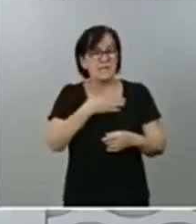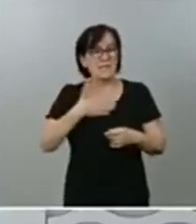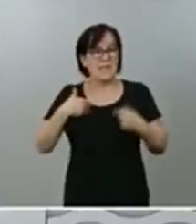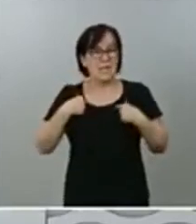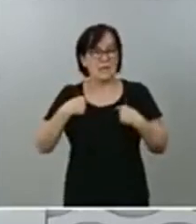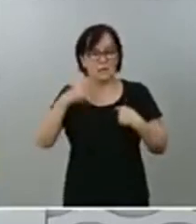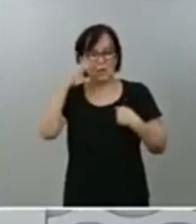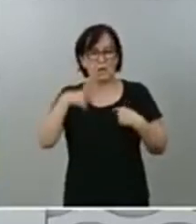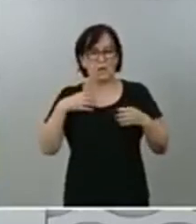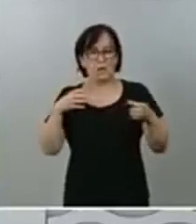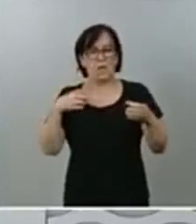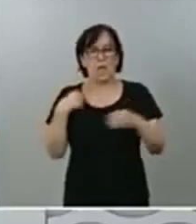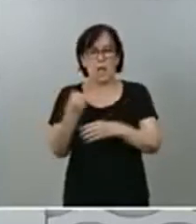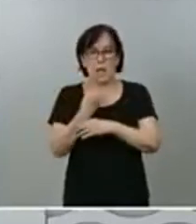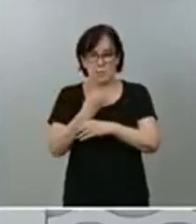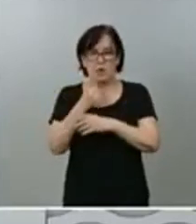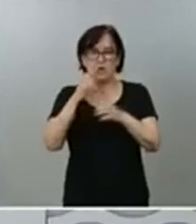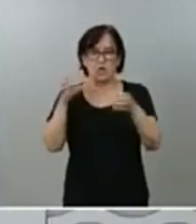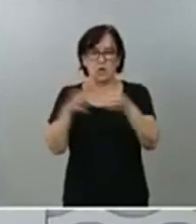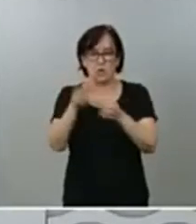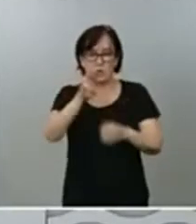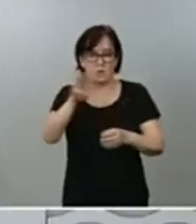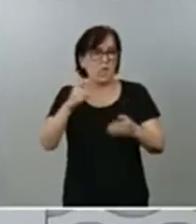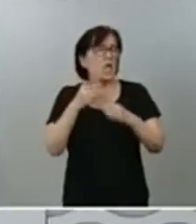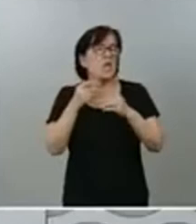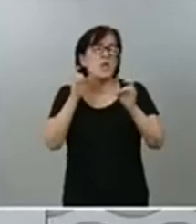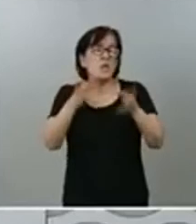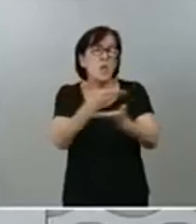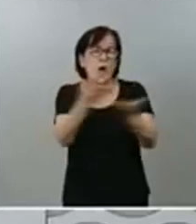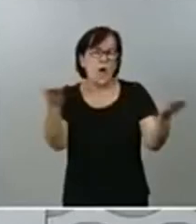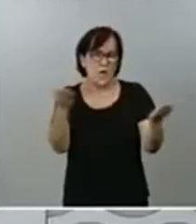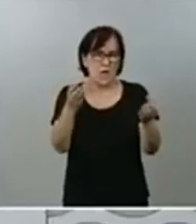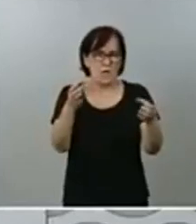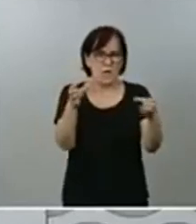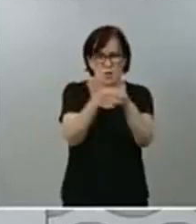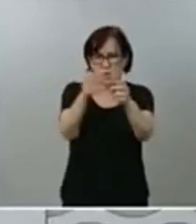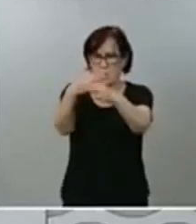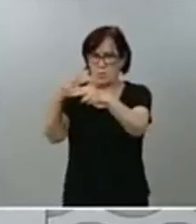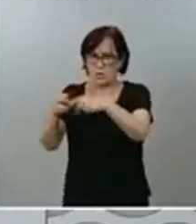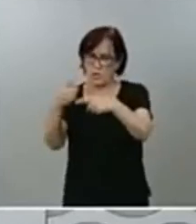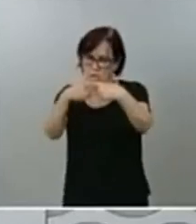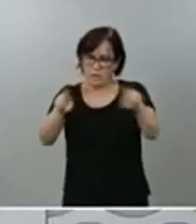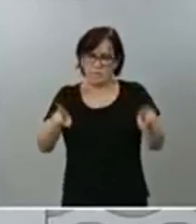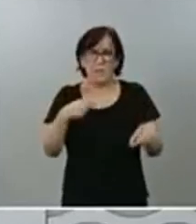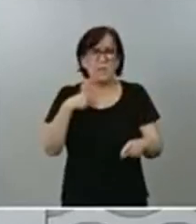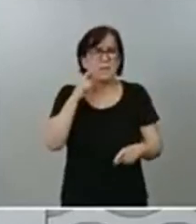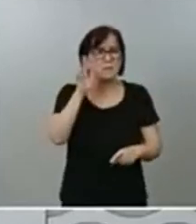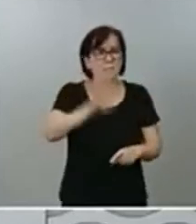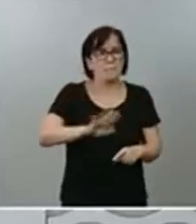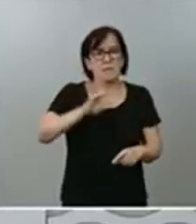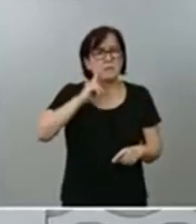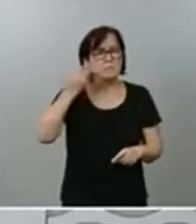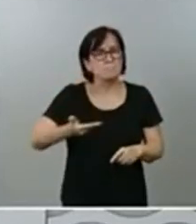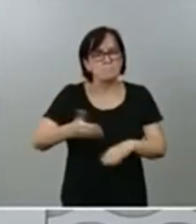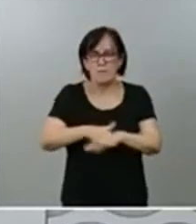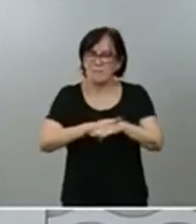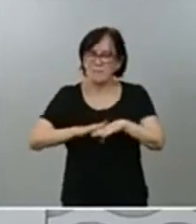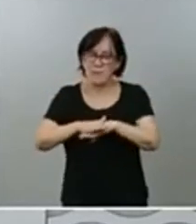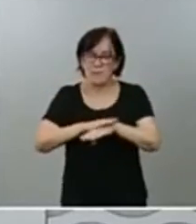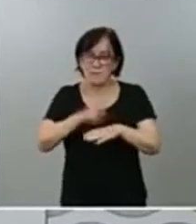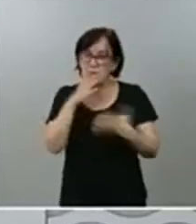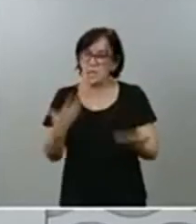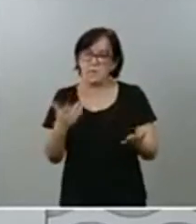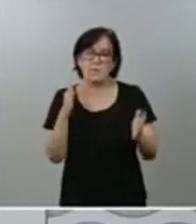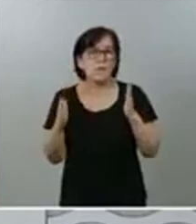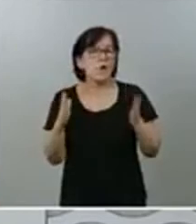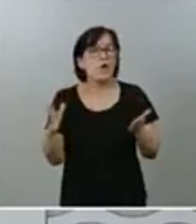Popular, al igual que el del resto del arco parlamentario. Me parece fundamental que en este momento todos